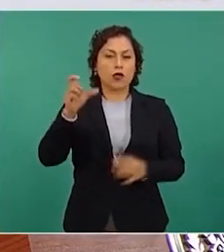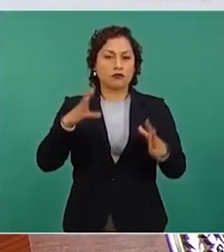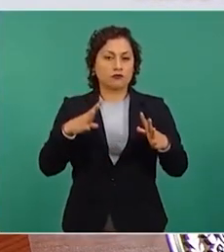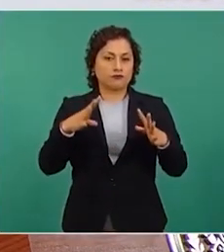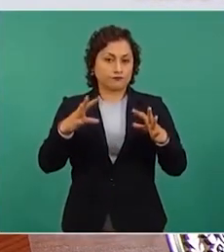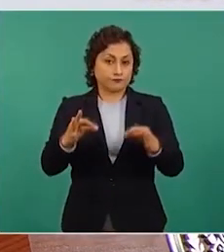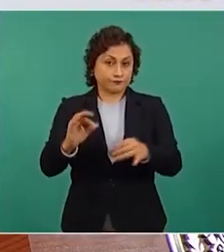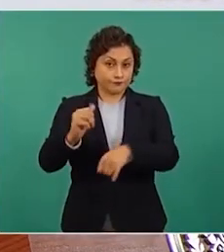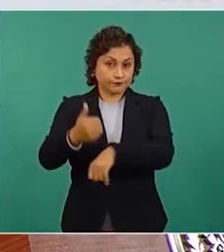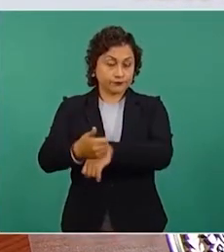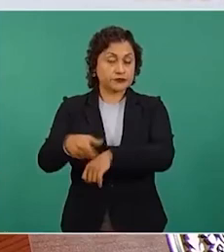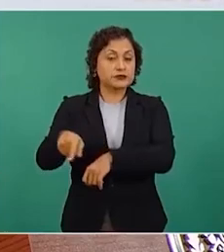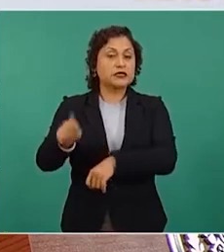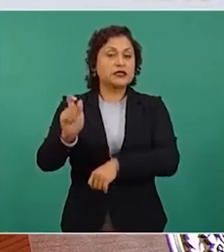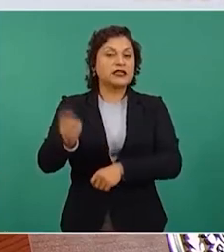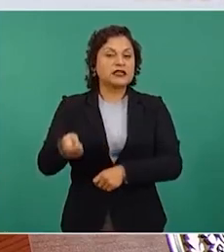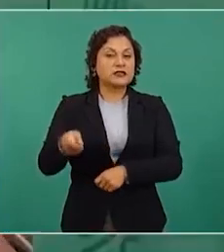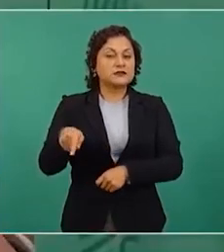tenía como